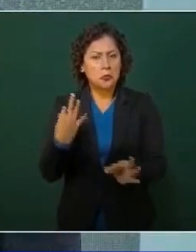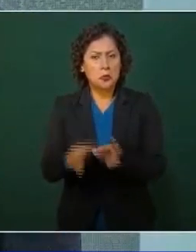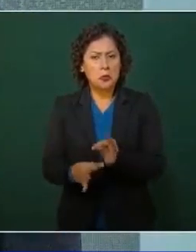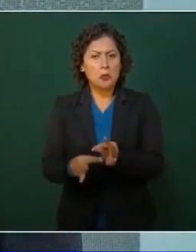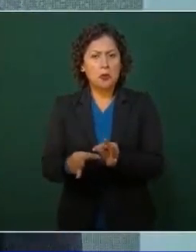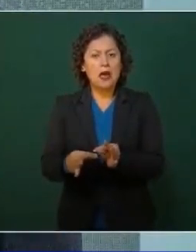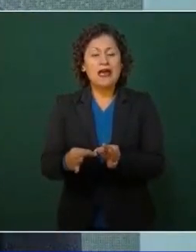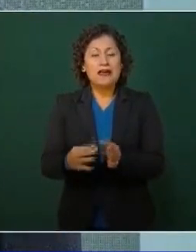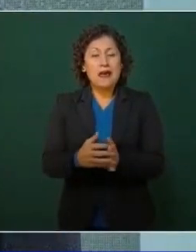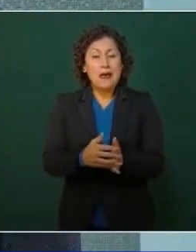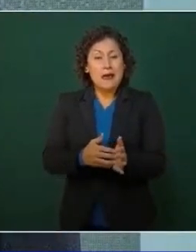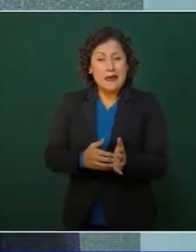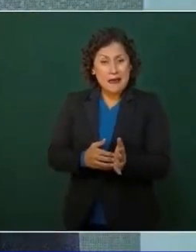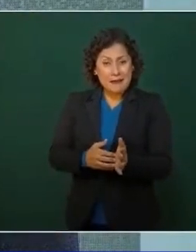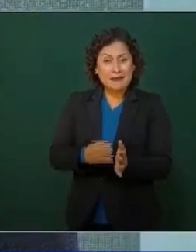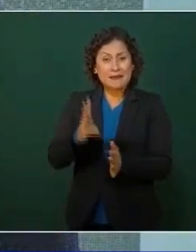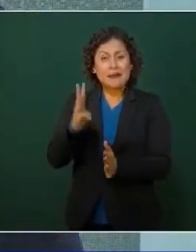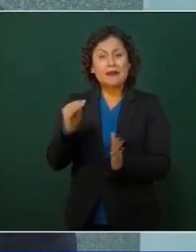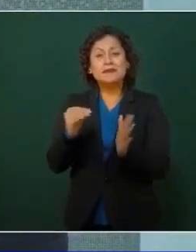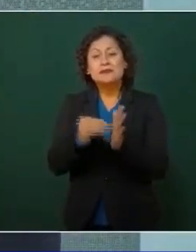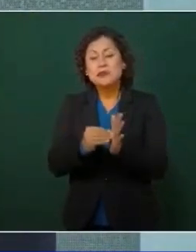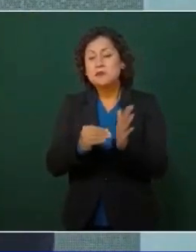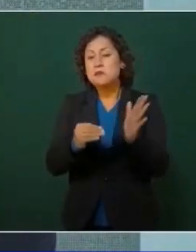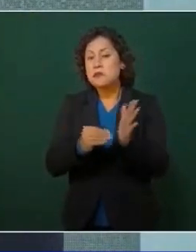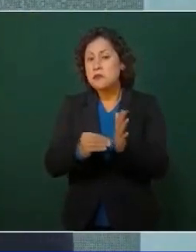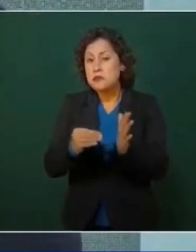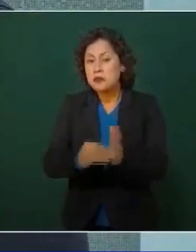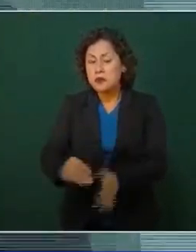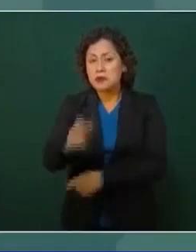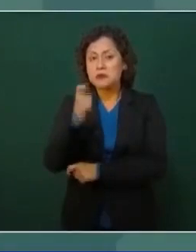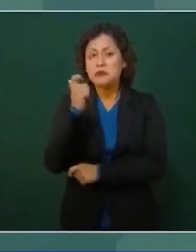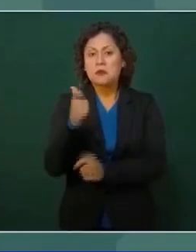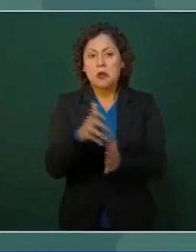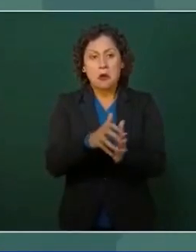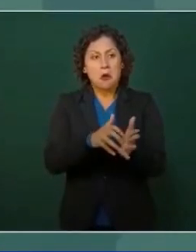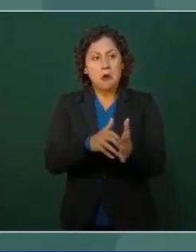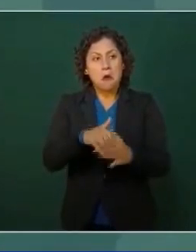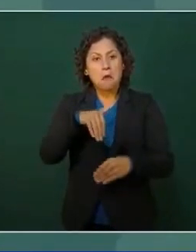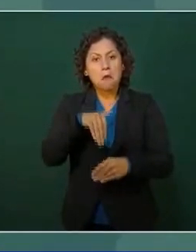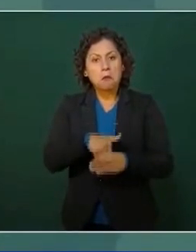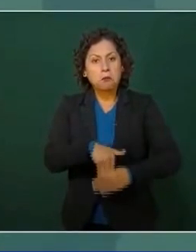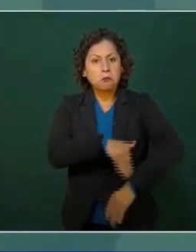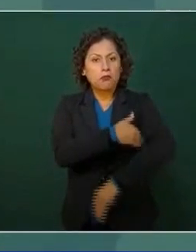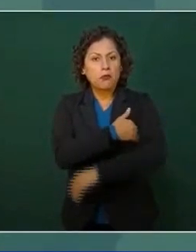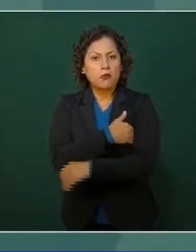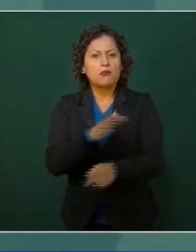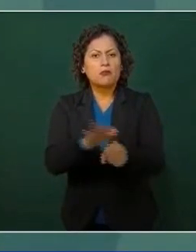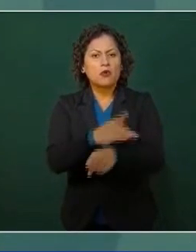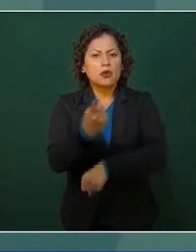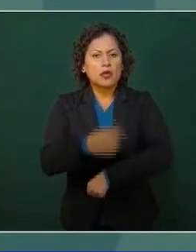porque no hemos comprado un solo vehículo nuevo,